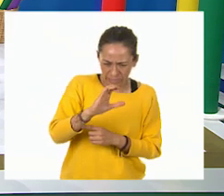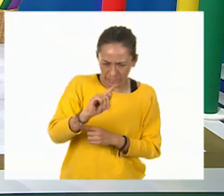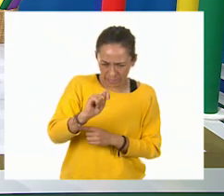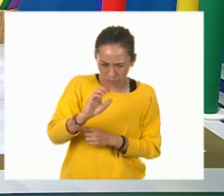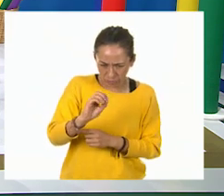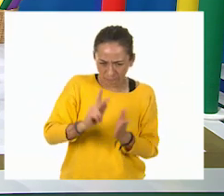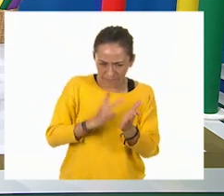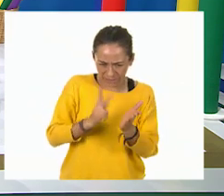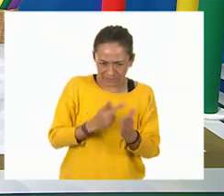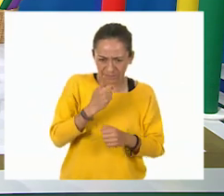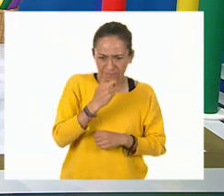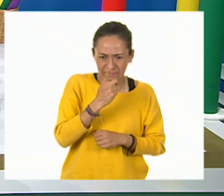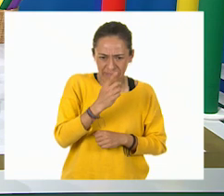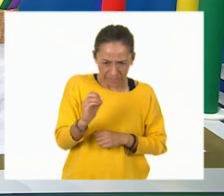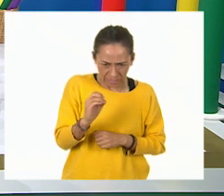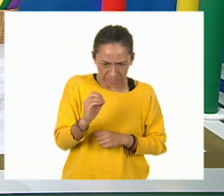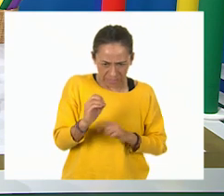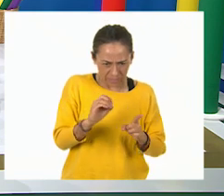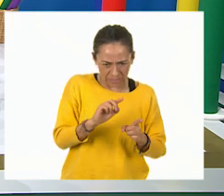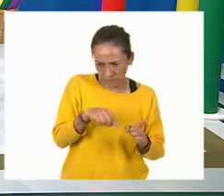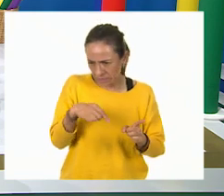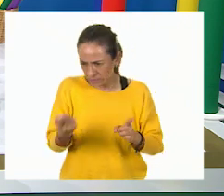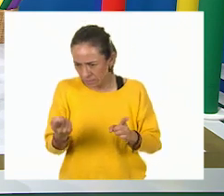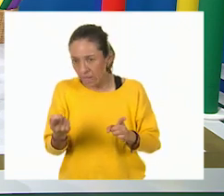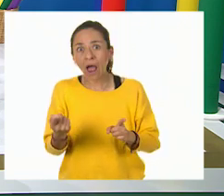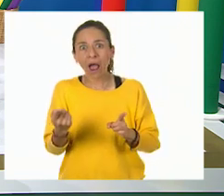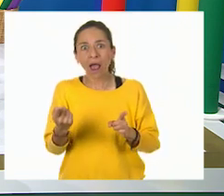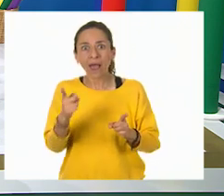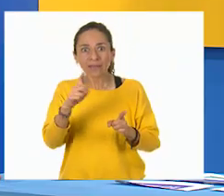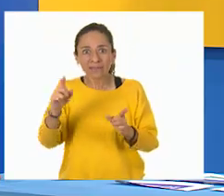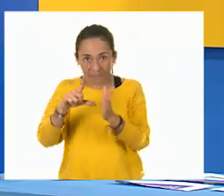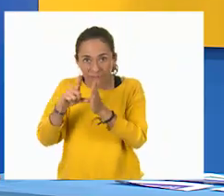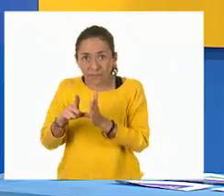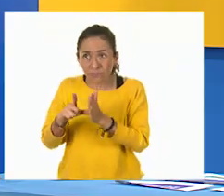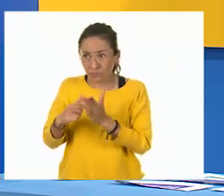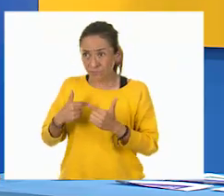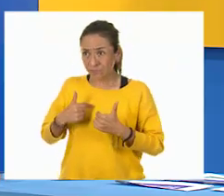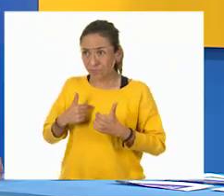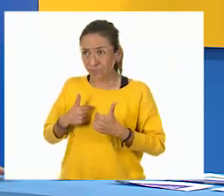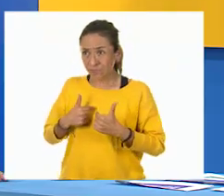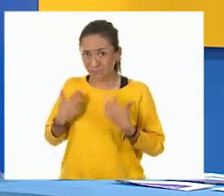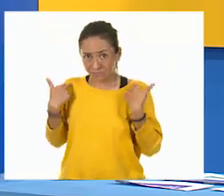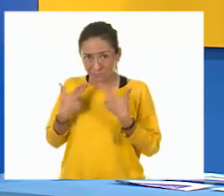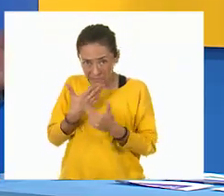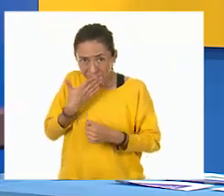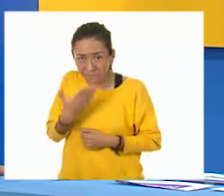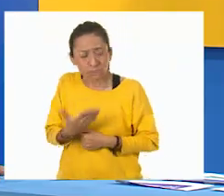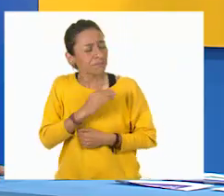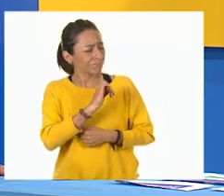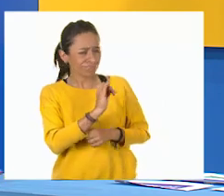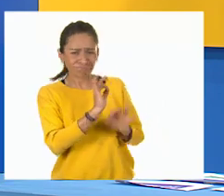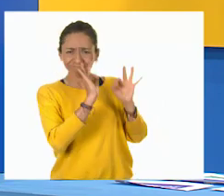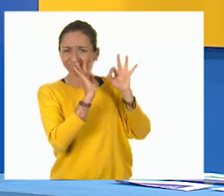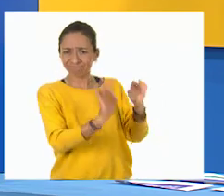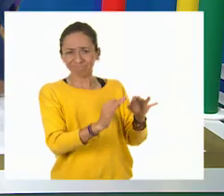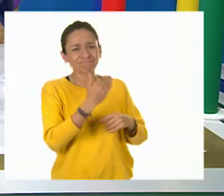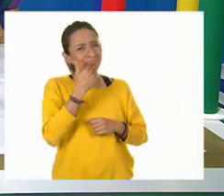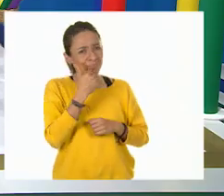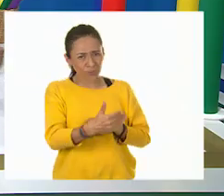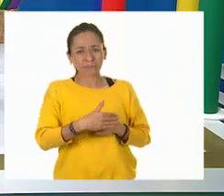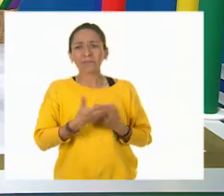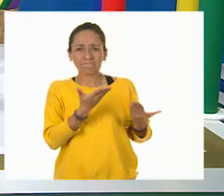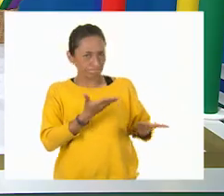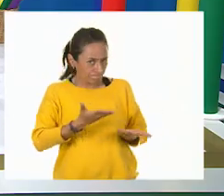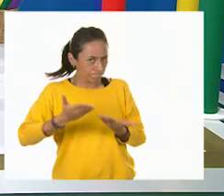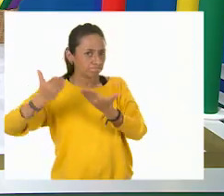de ser igual a 100 litros. ¿Estás en lo correcto, maestro? Muy bien. Estás en lo correcto. Hay que pegarla. Por favor,